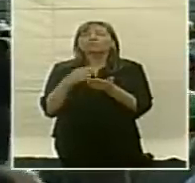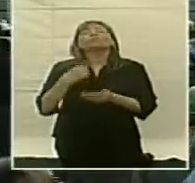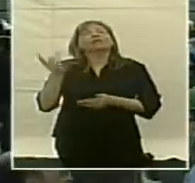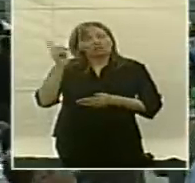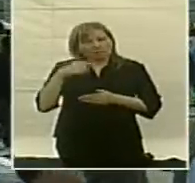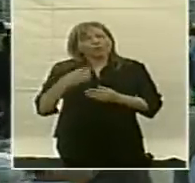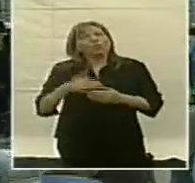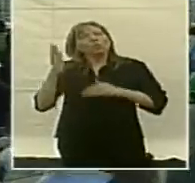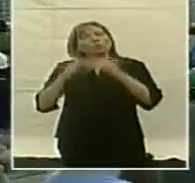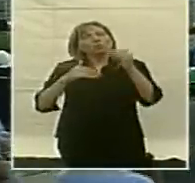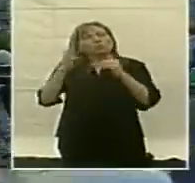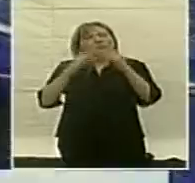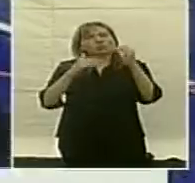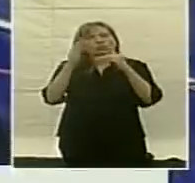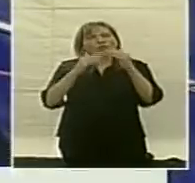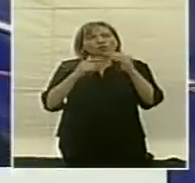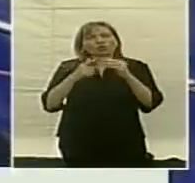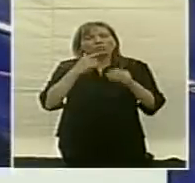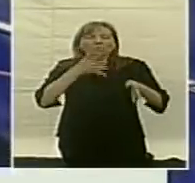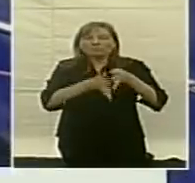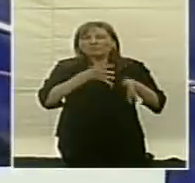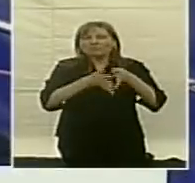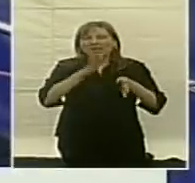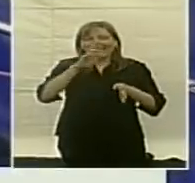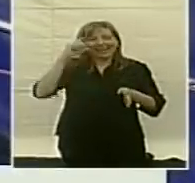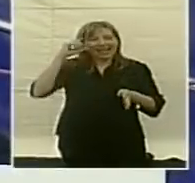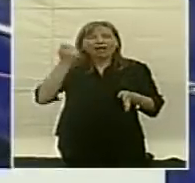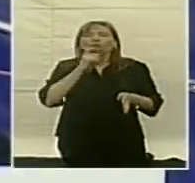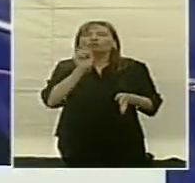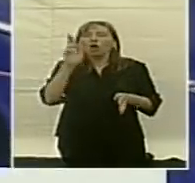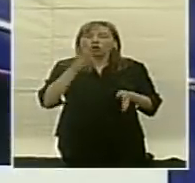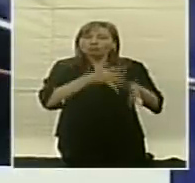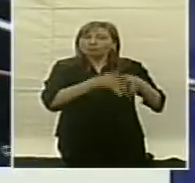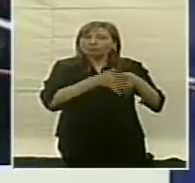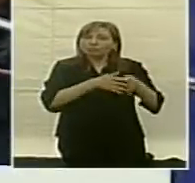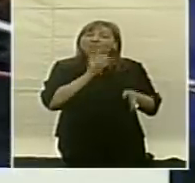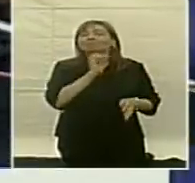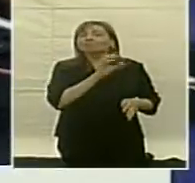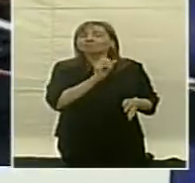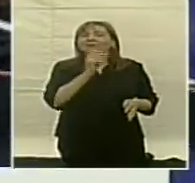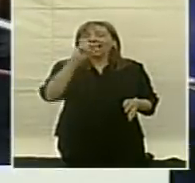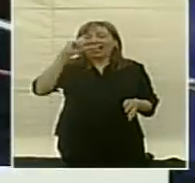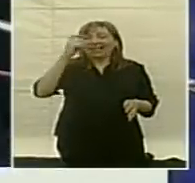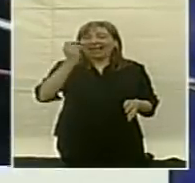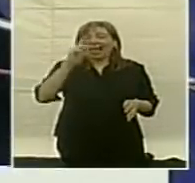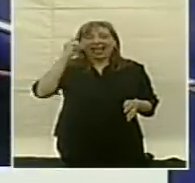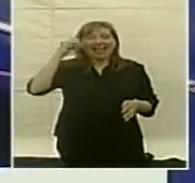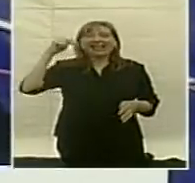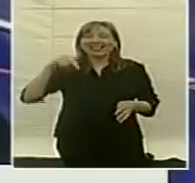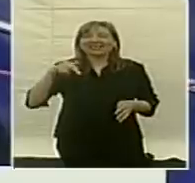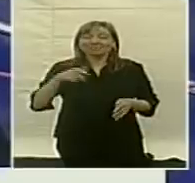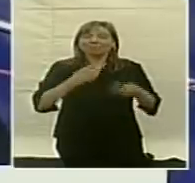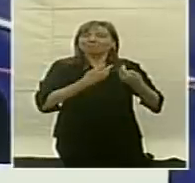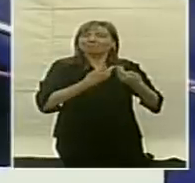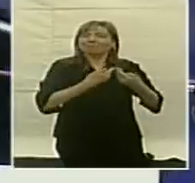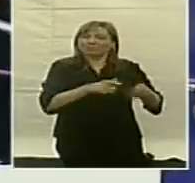construcción del reactor nuclear, Karen, que ya también ha